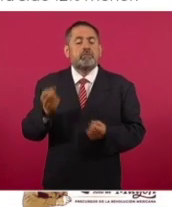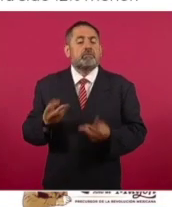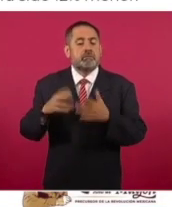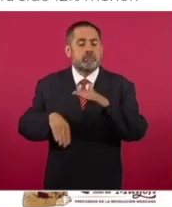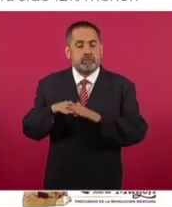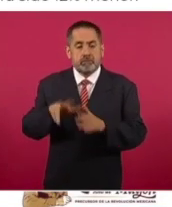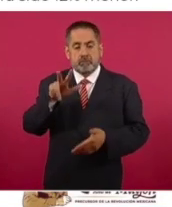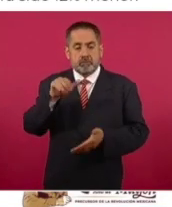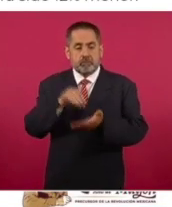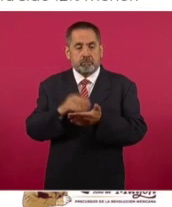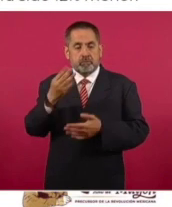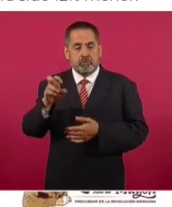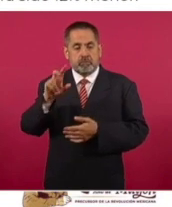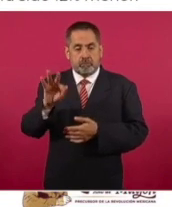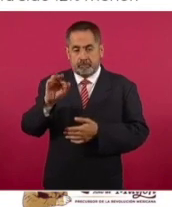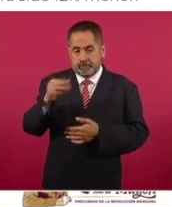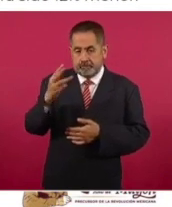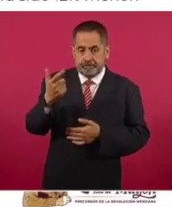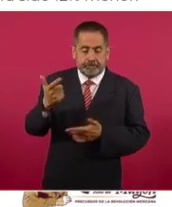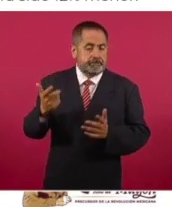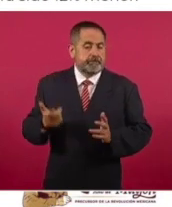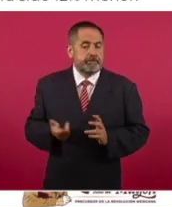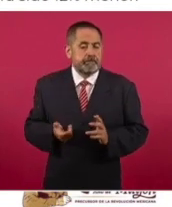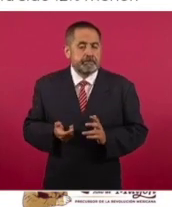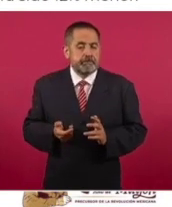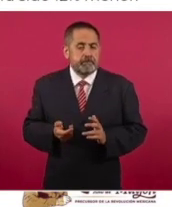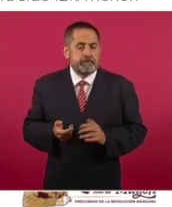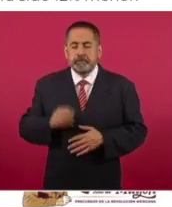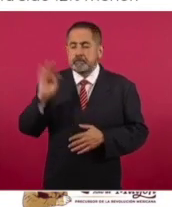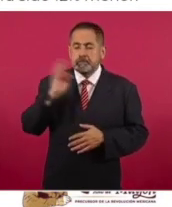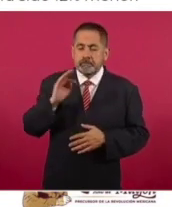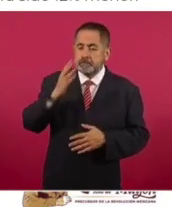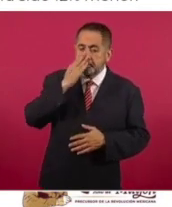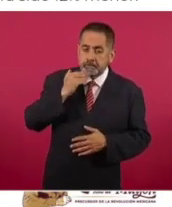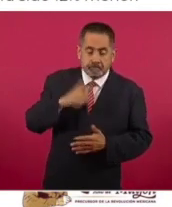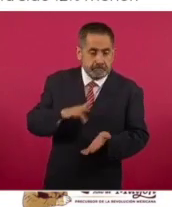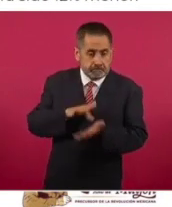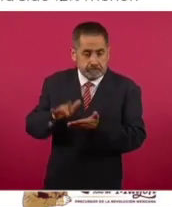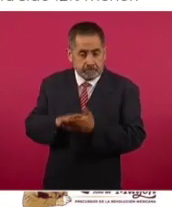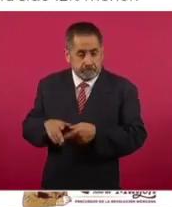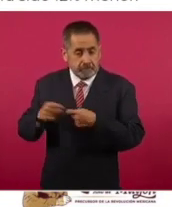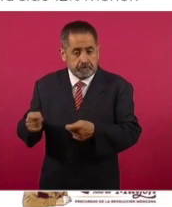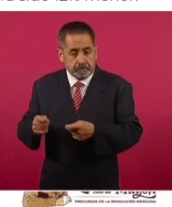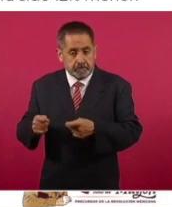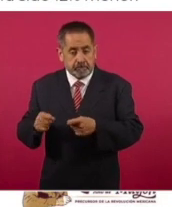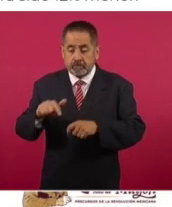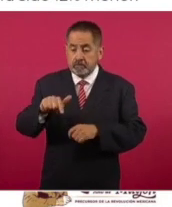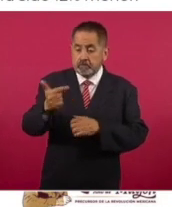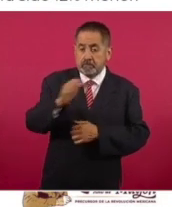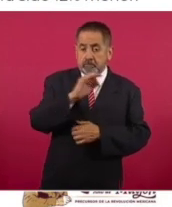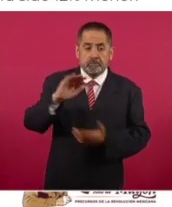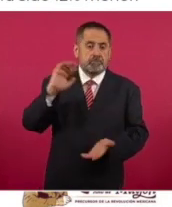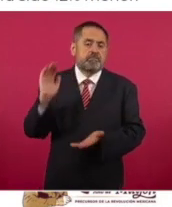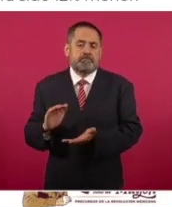ocho mil novecientos cuarenta y tres pesos. Si no hubiera habido estos apoyos, estaría 12 por ciento por